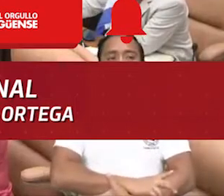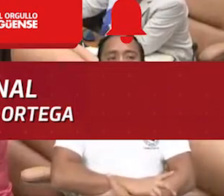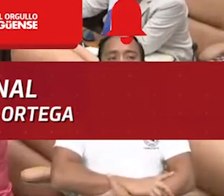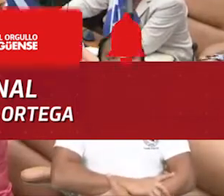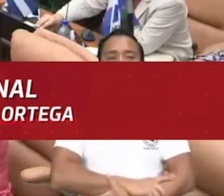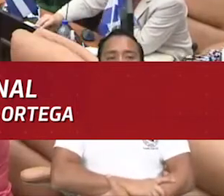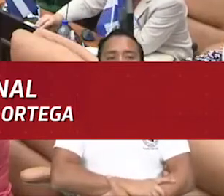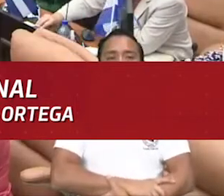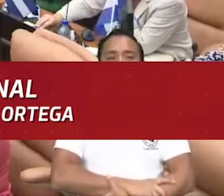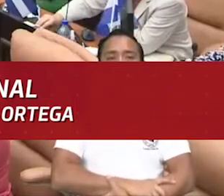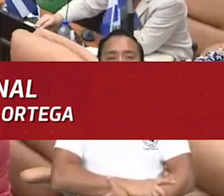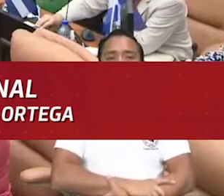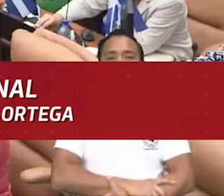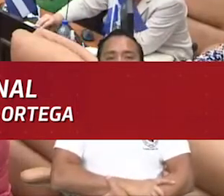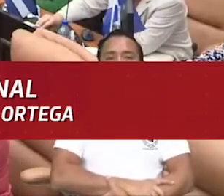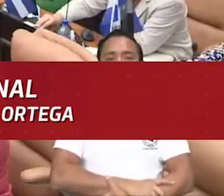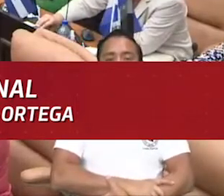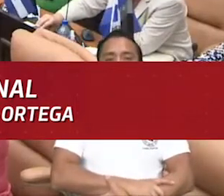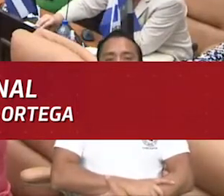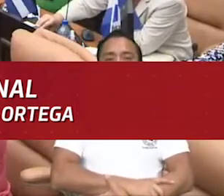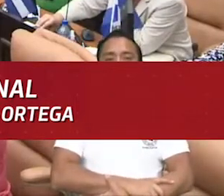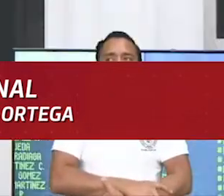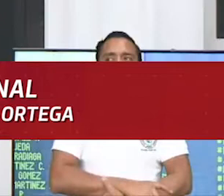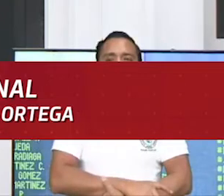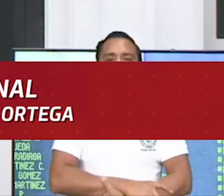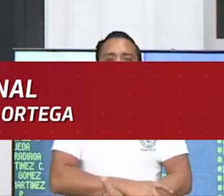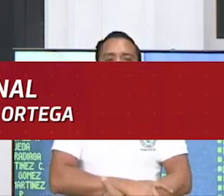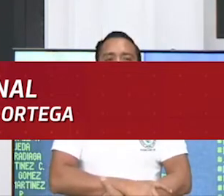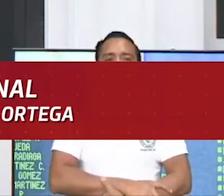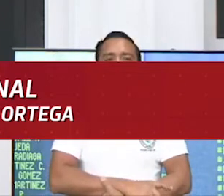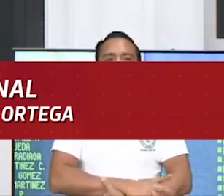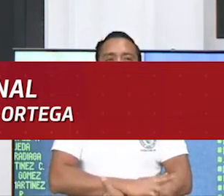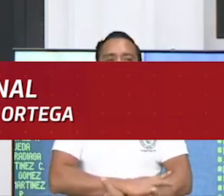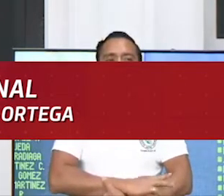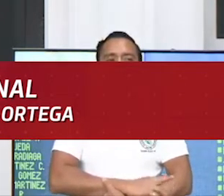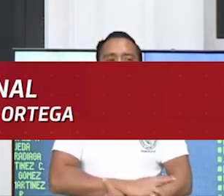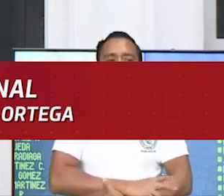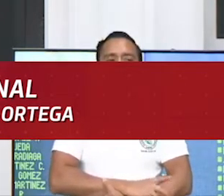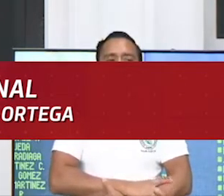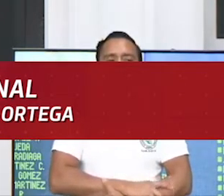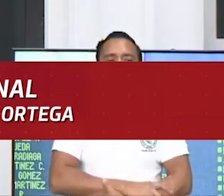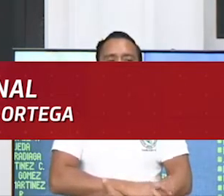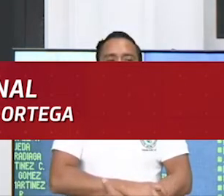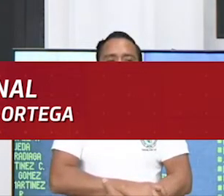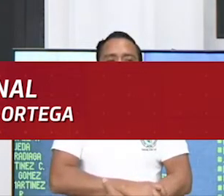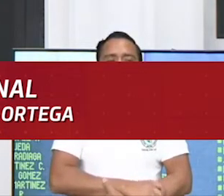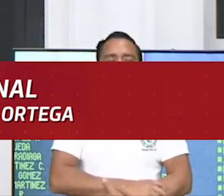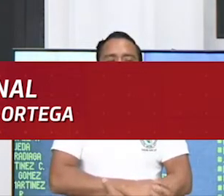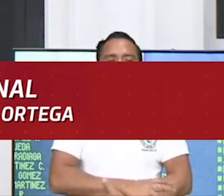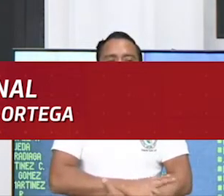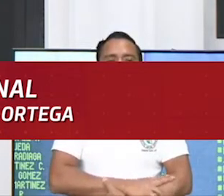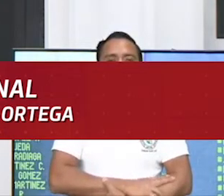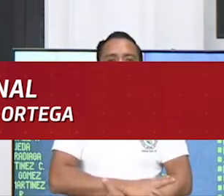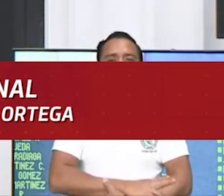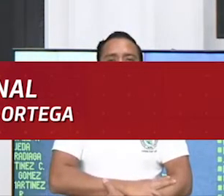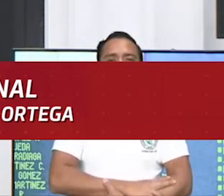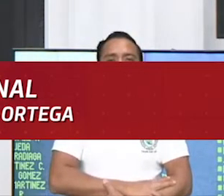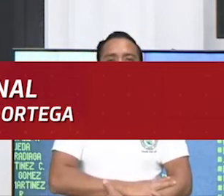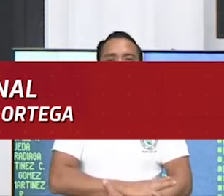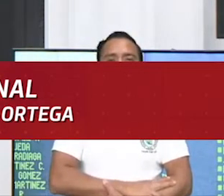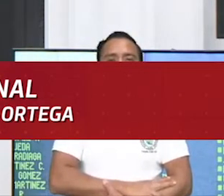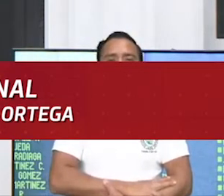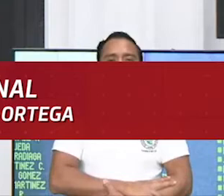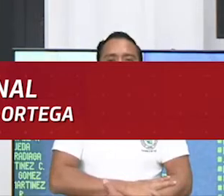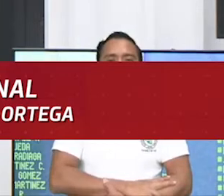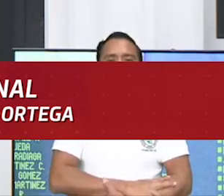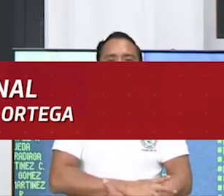están ligadas al Consejo Superior de la Empresa Privada, pero no dejarán de operar, porque ya están inscritas en el Registro de Cámaras,